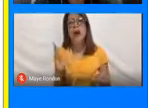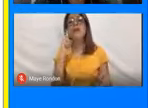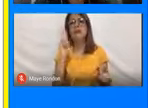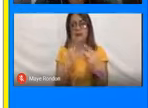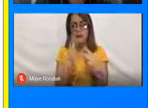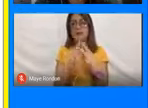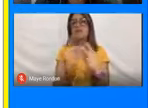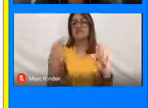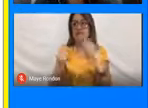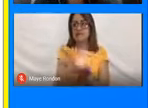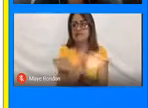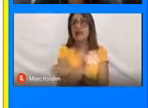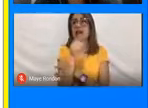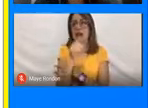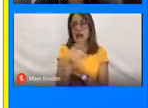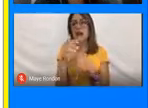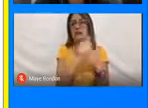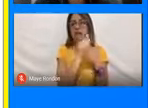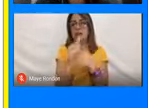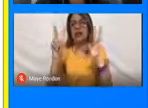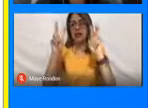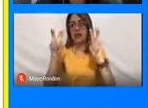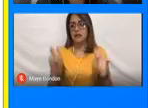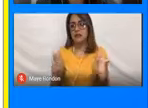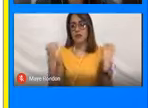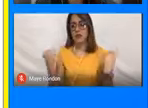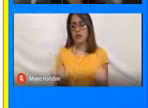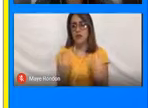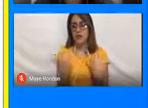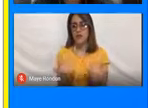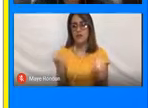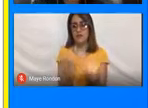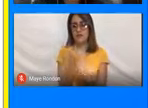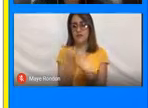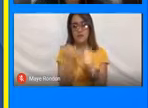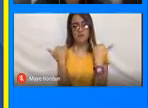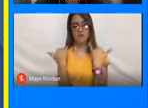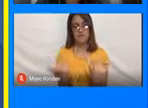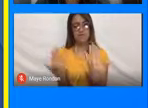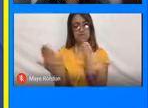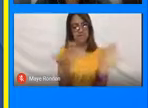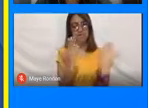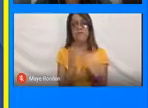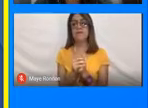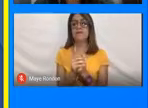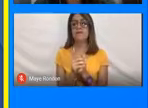Y pues estos son como los temas que vamos a trabajar el día siguiente, por favor.